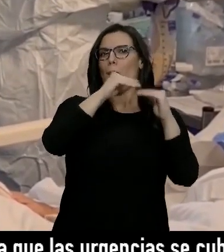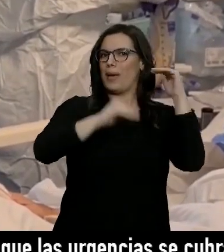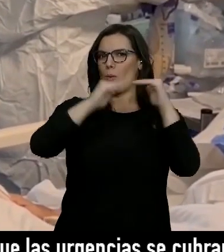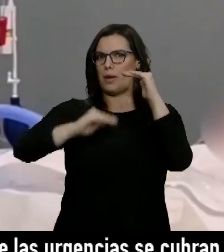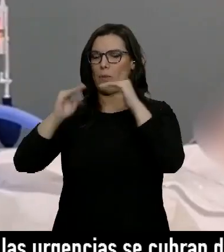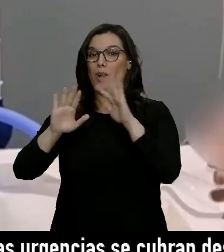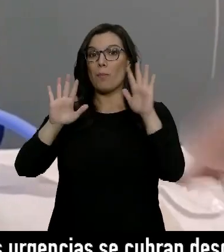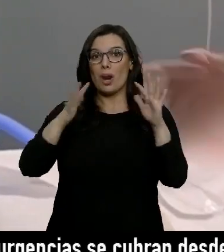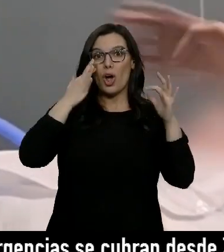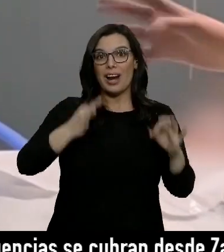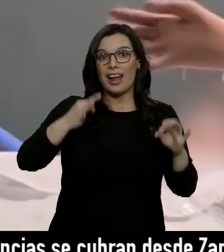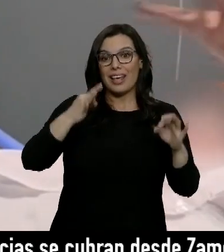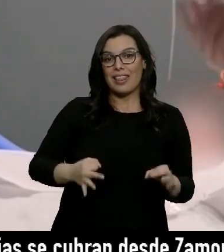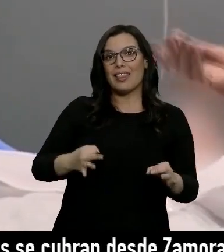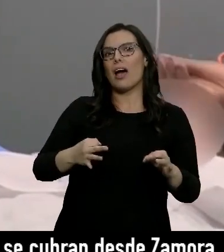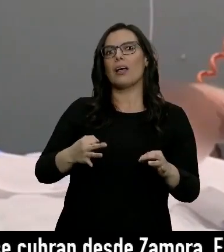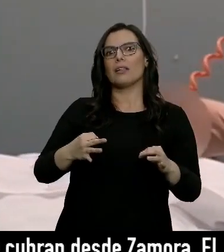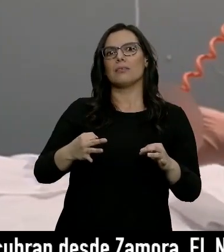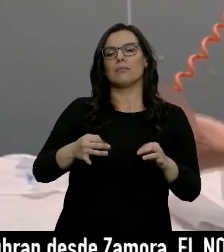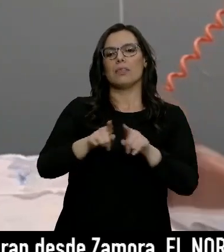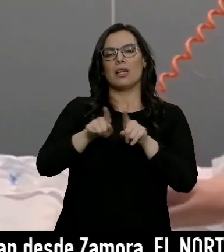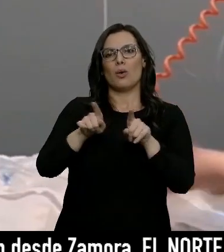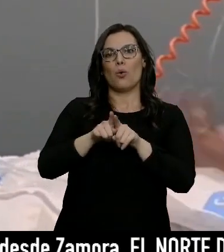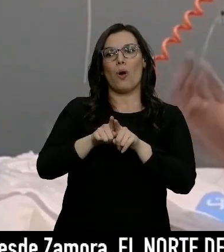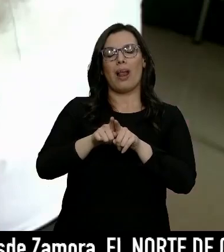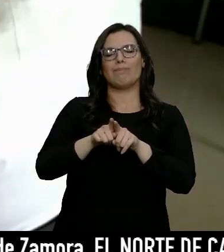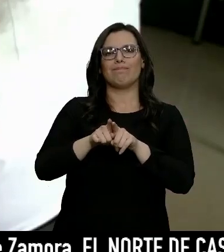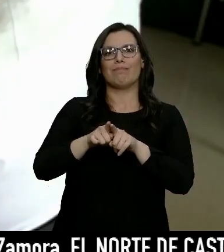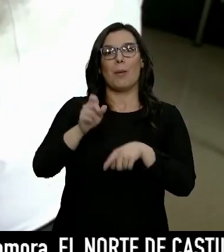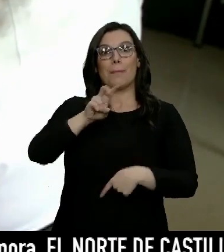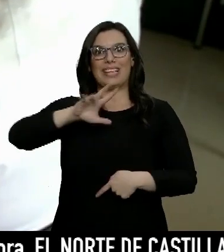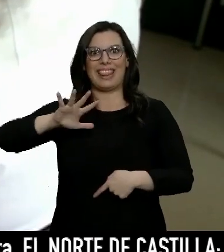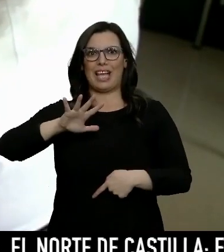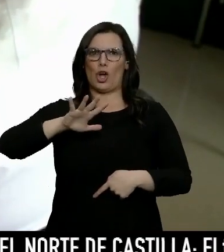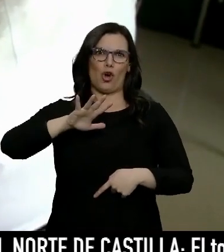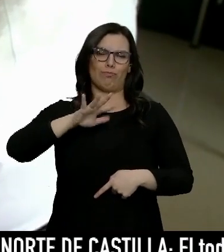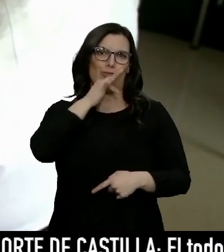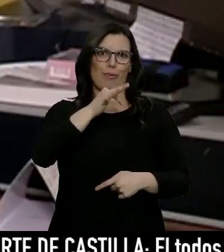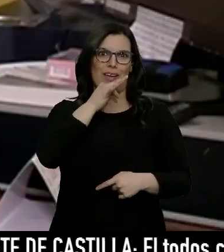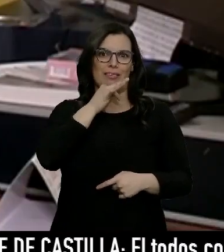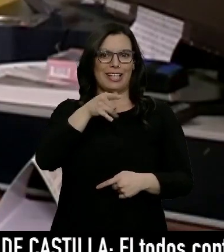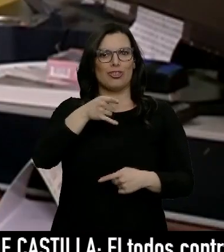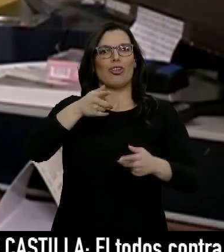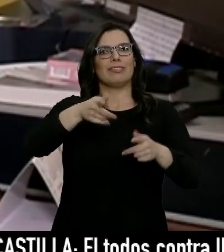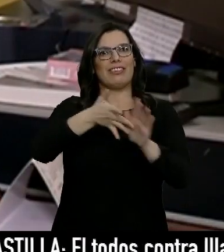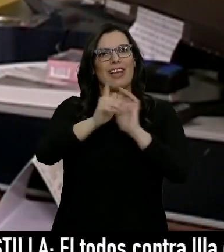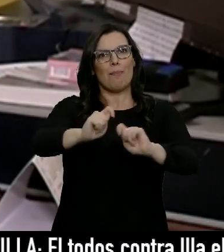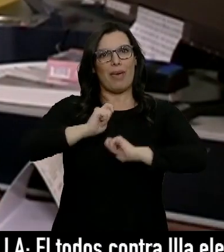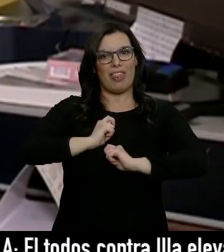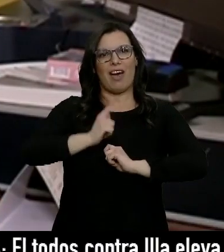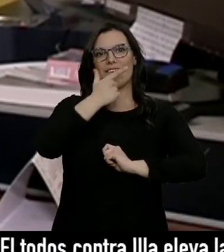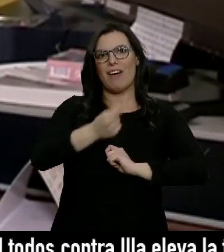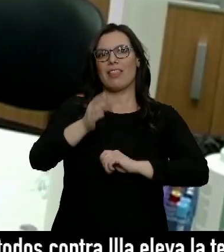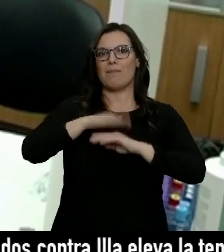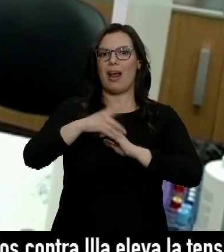muy lejos de los 25 que permitirían respirar sin la estrategia, que de momento se ha demostrado fallida, de abrir la mano y que a las pocas